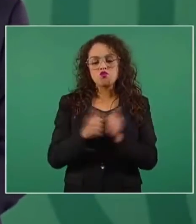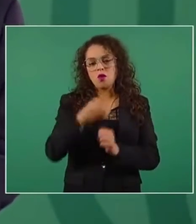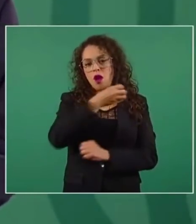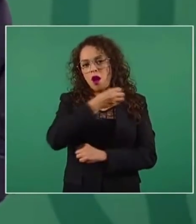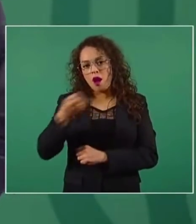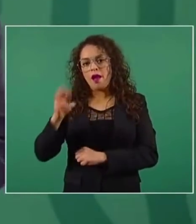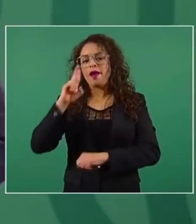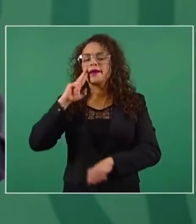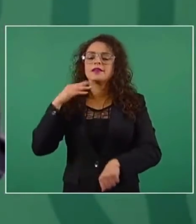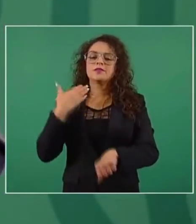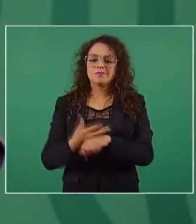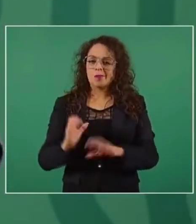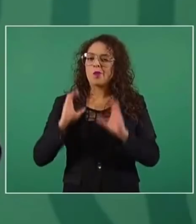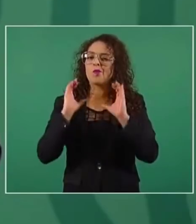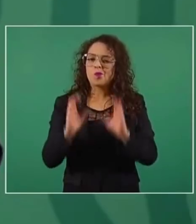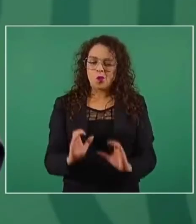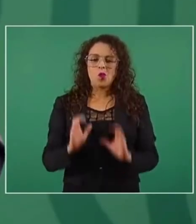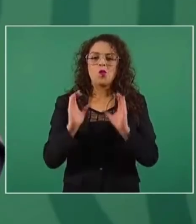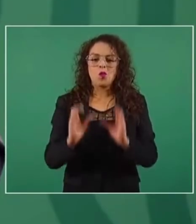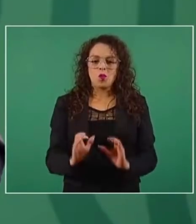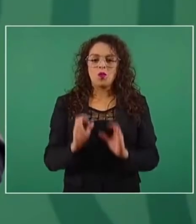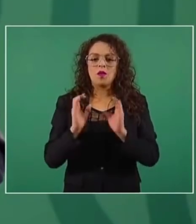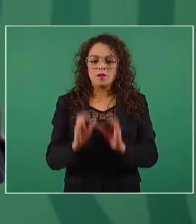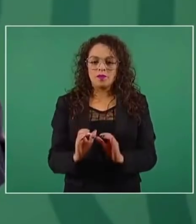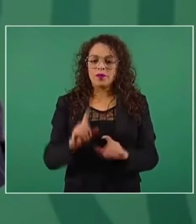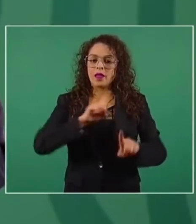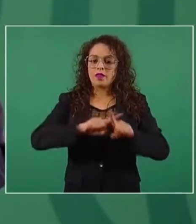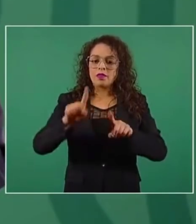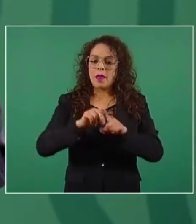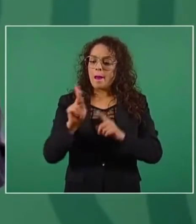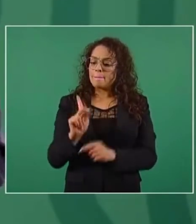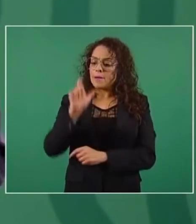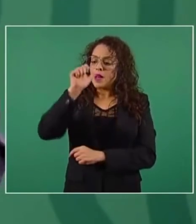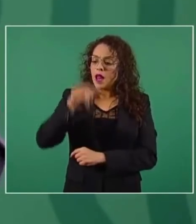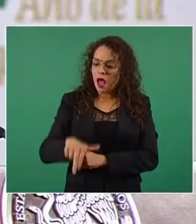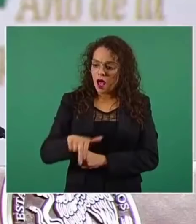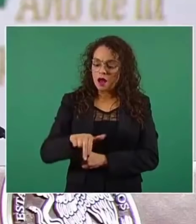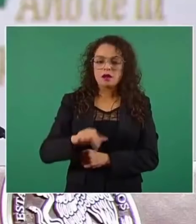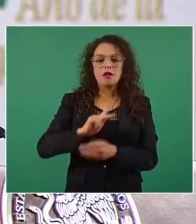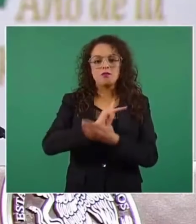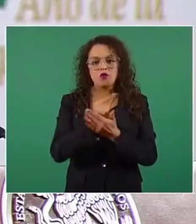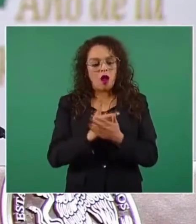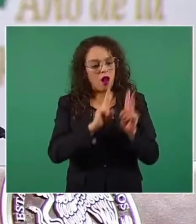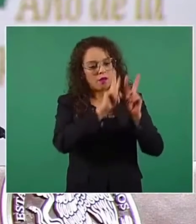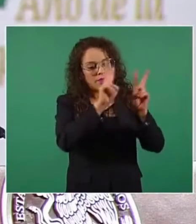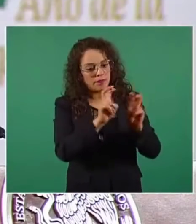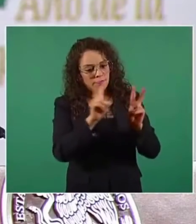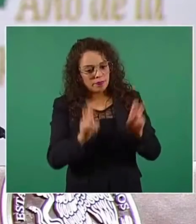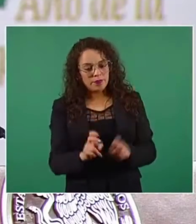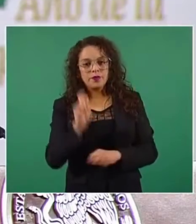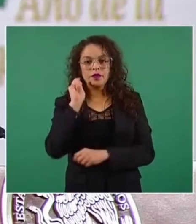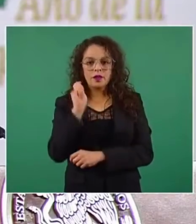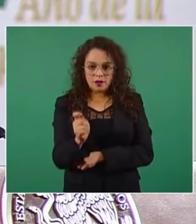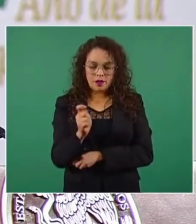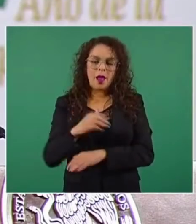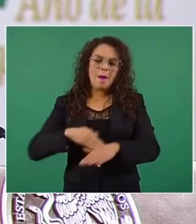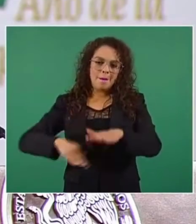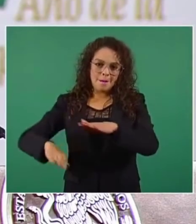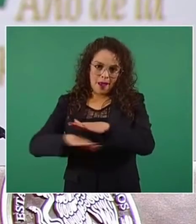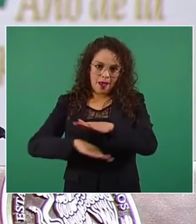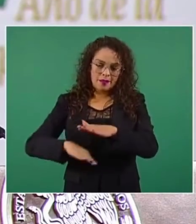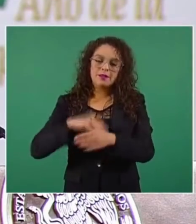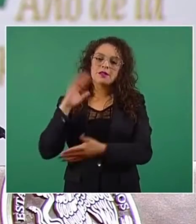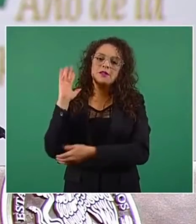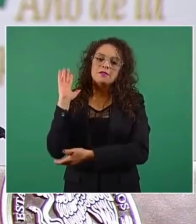responsable y con ello dar cumplimiento a los planes y programas de estudio de educación básica, preescolar, primaria y secundaria,